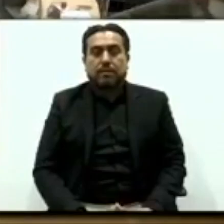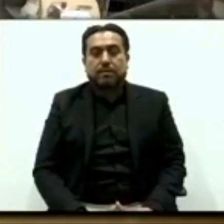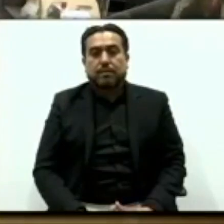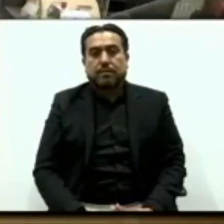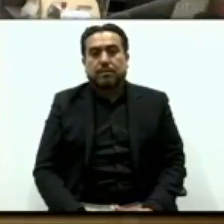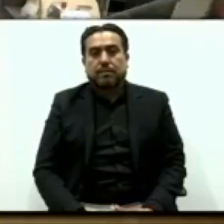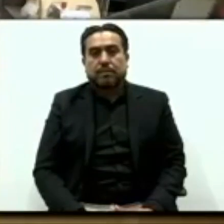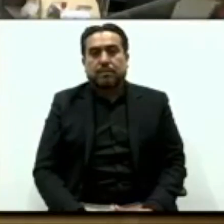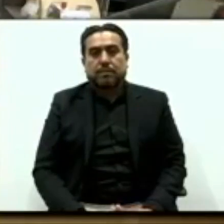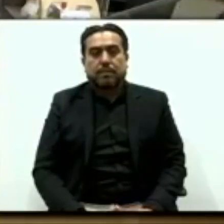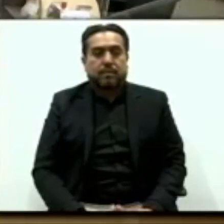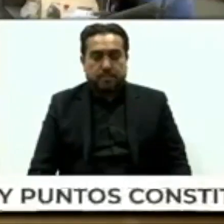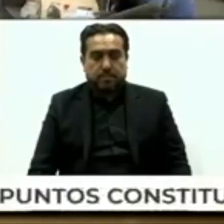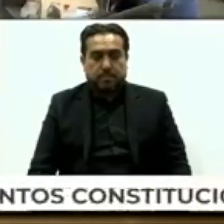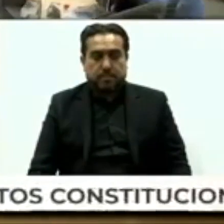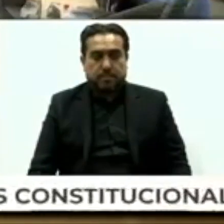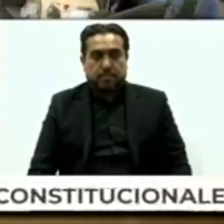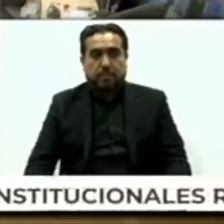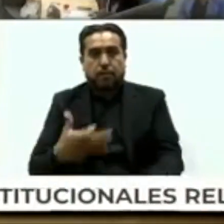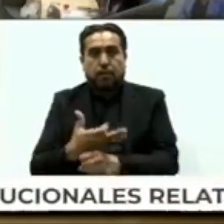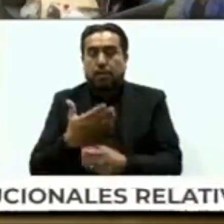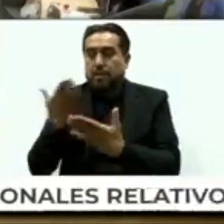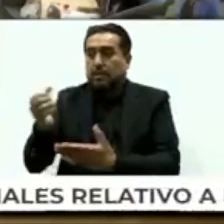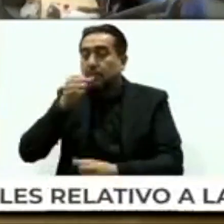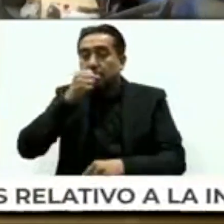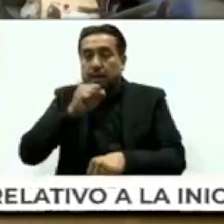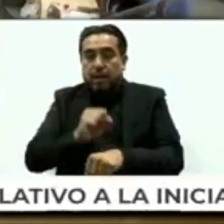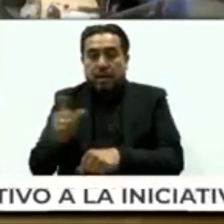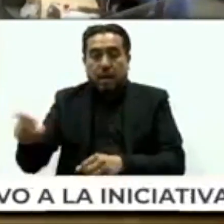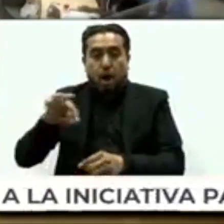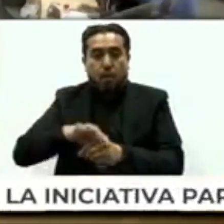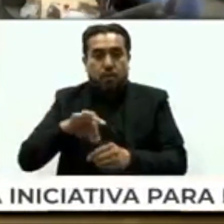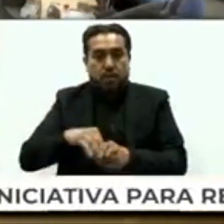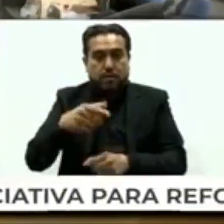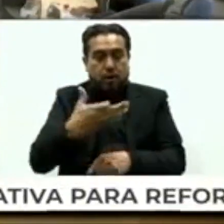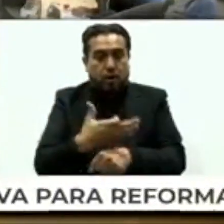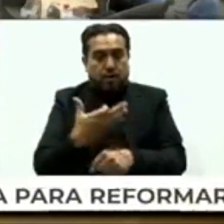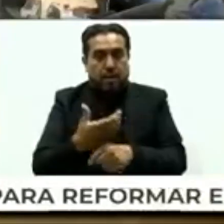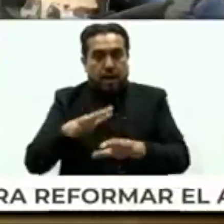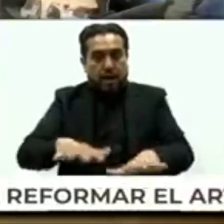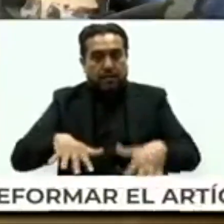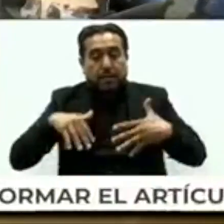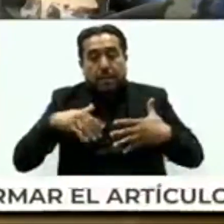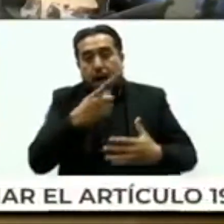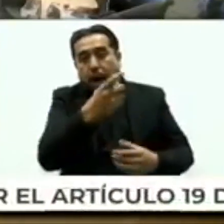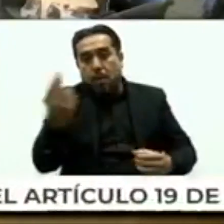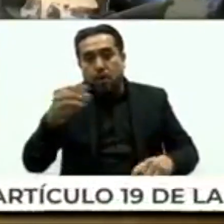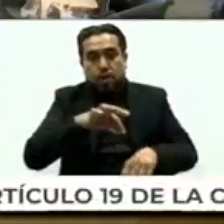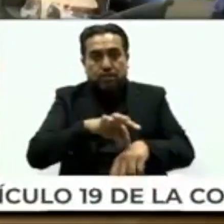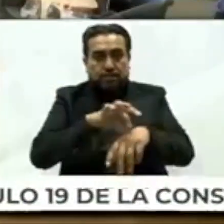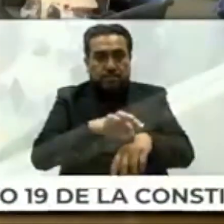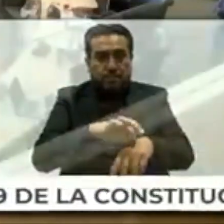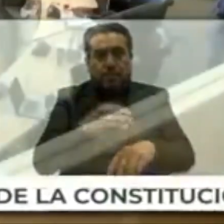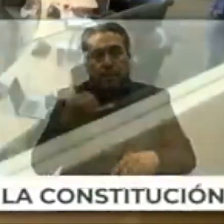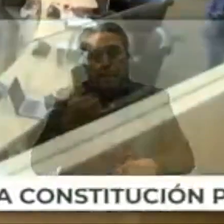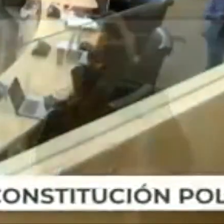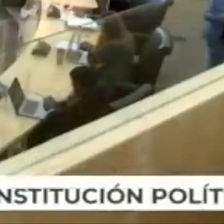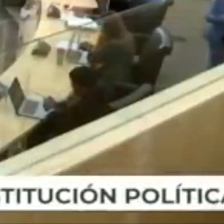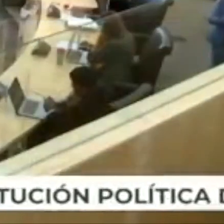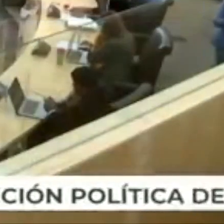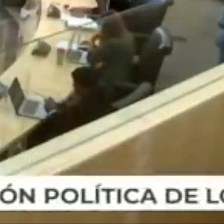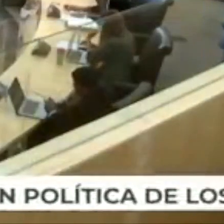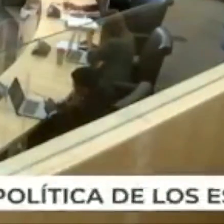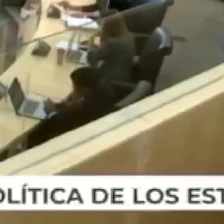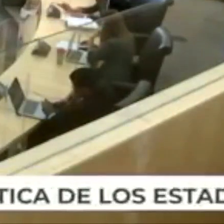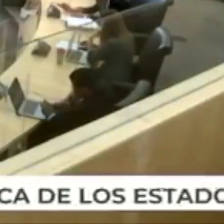Superior del Estado tenga atribuciones para llevar a cabo auditorías forenses con la finalidad de investigar, documentar y